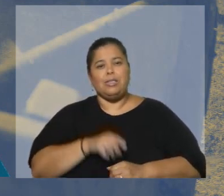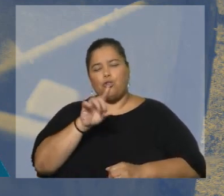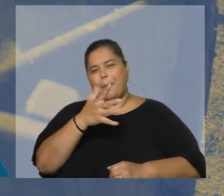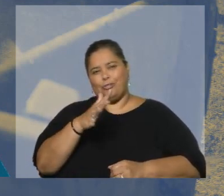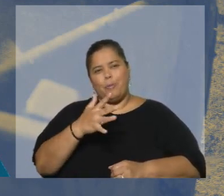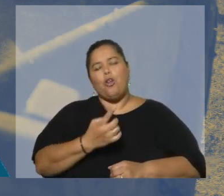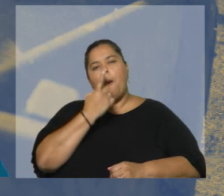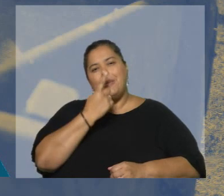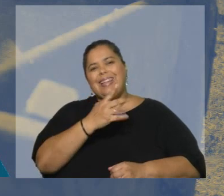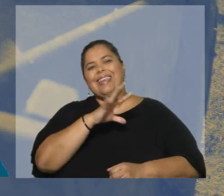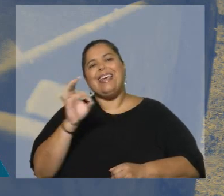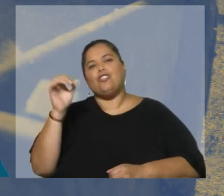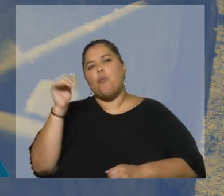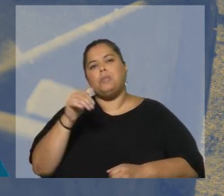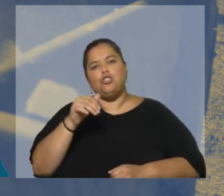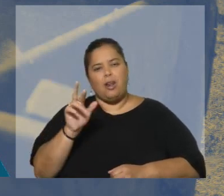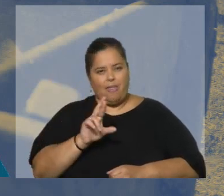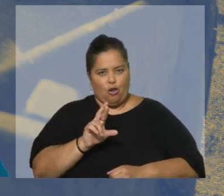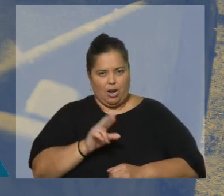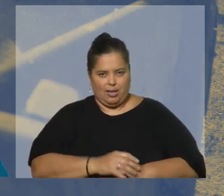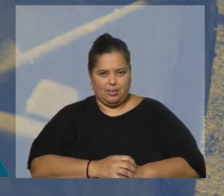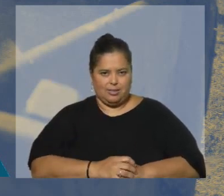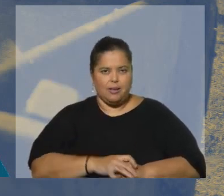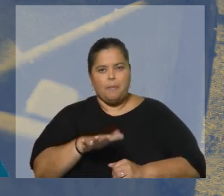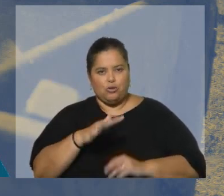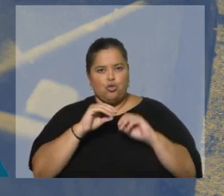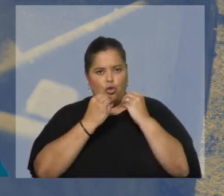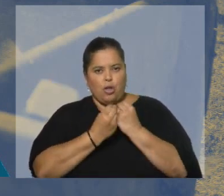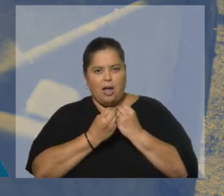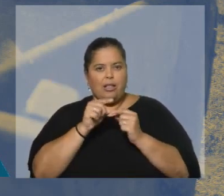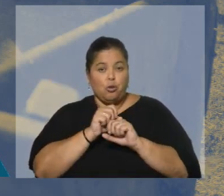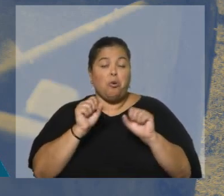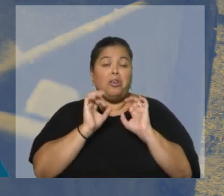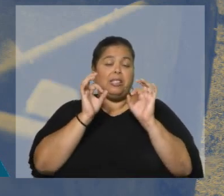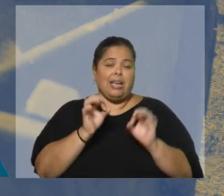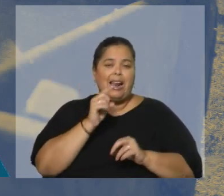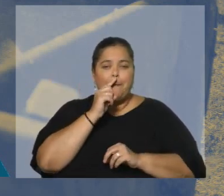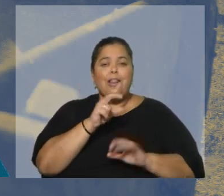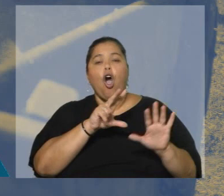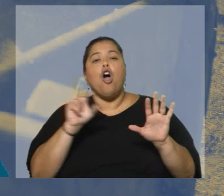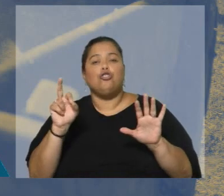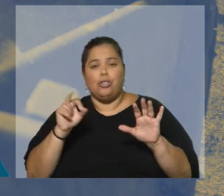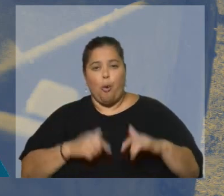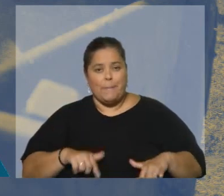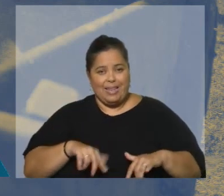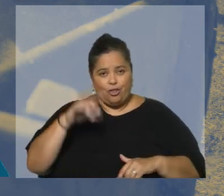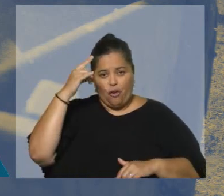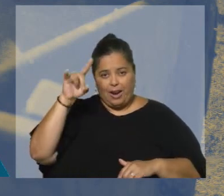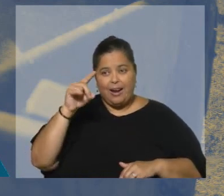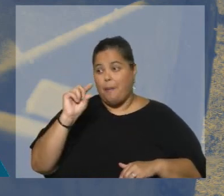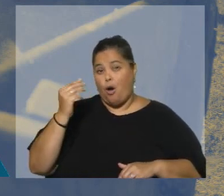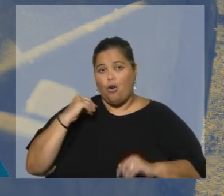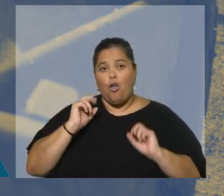1.500 millones de dólares, o mejor dicho, sí, está bien, de 1.500 millones de dólares que puedan llegar incluso a los 1.800. El Ministro de Ganadería hace unos días habló